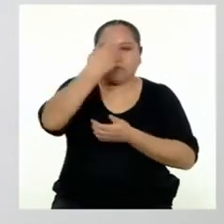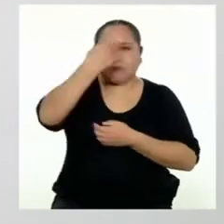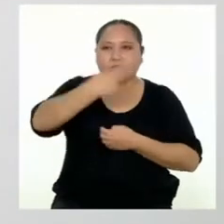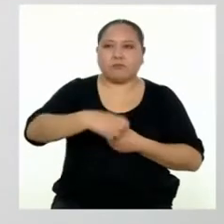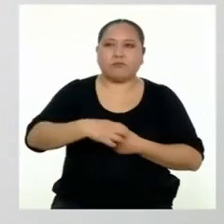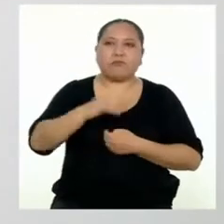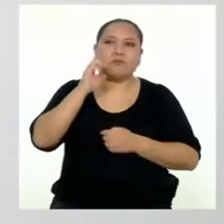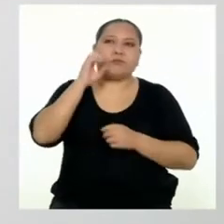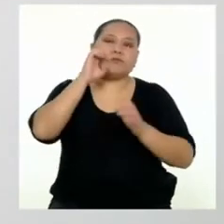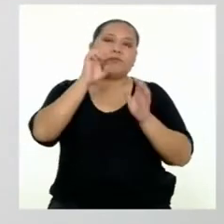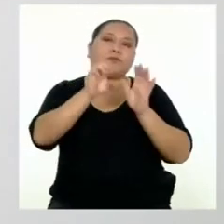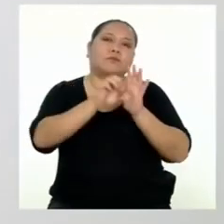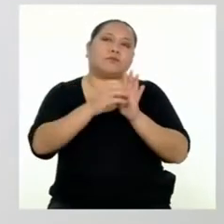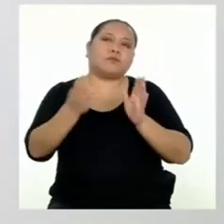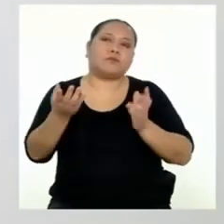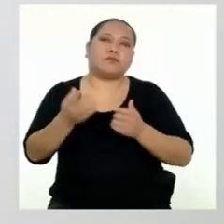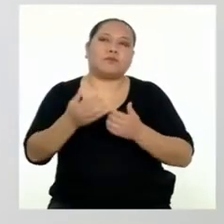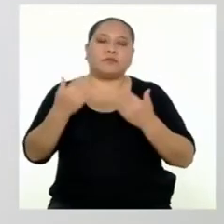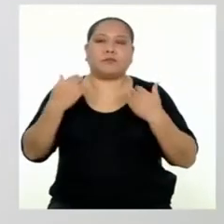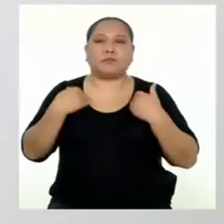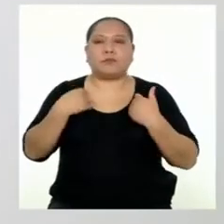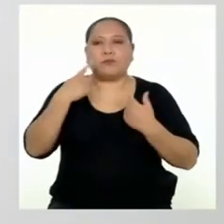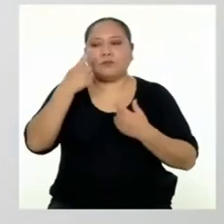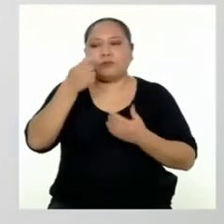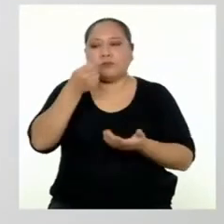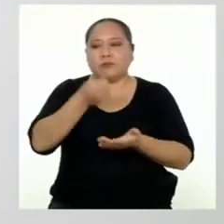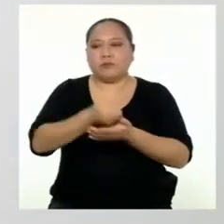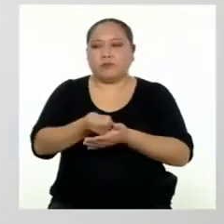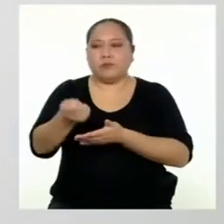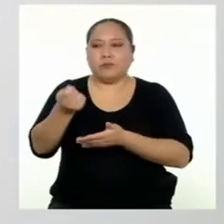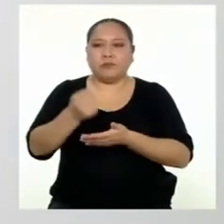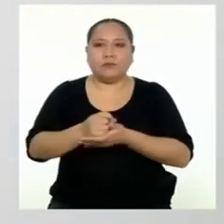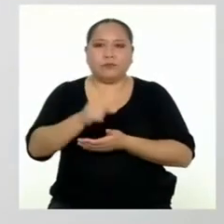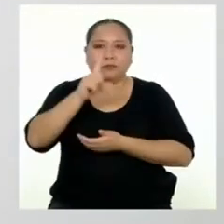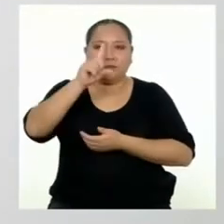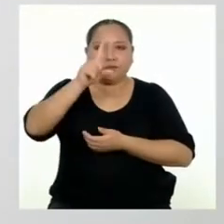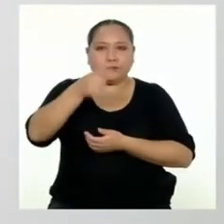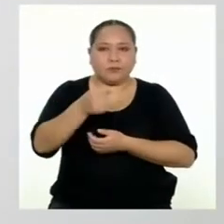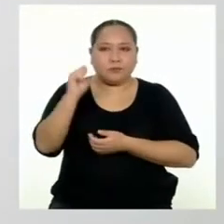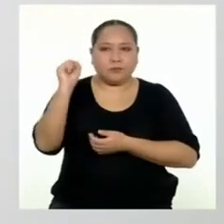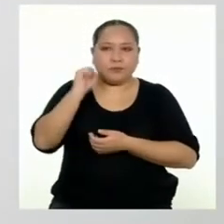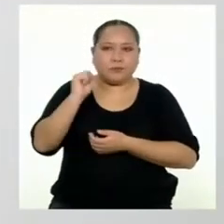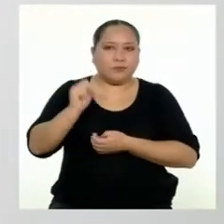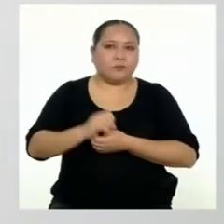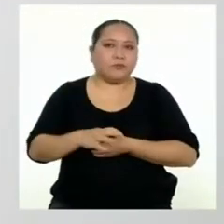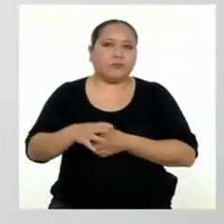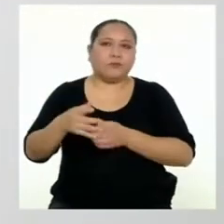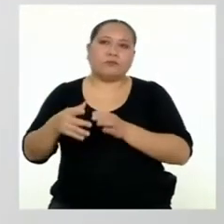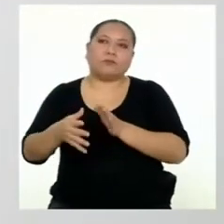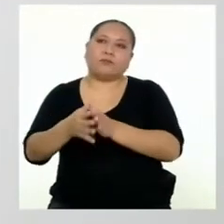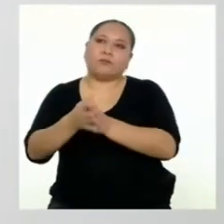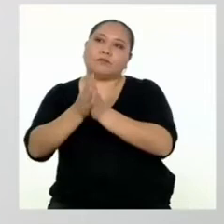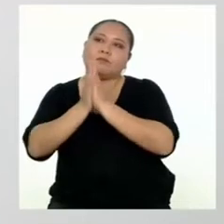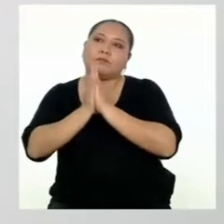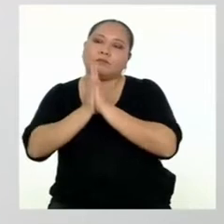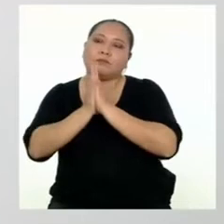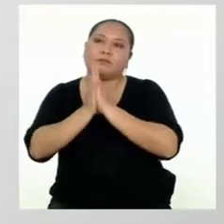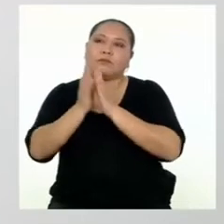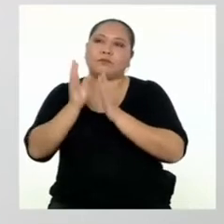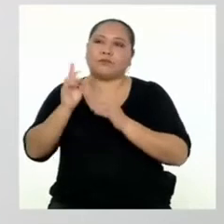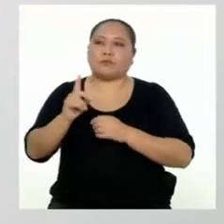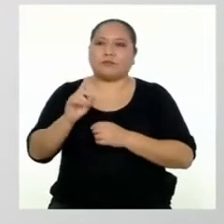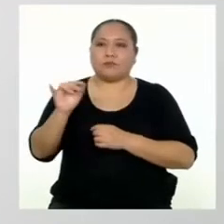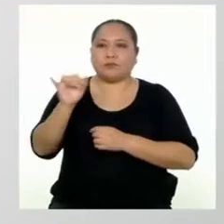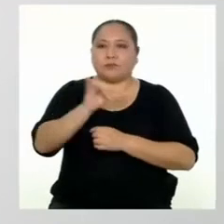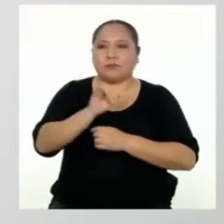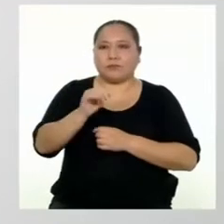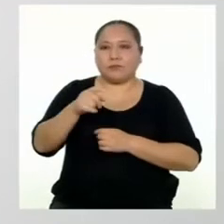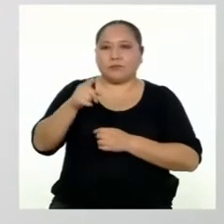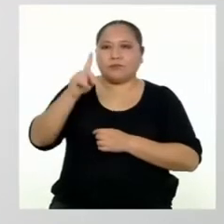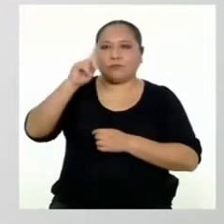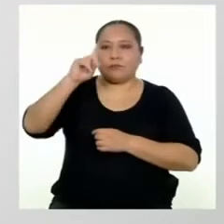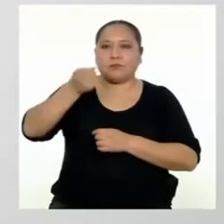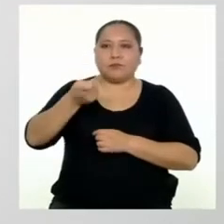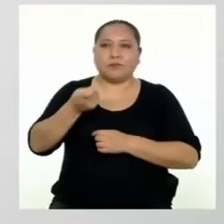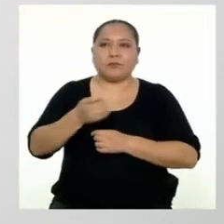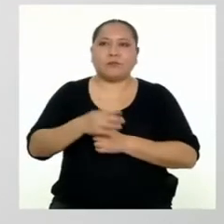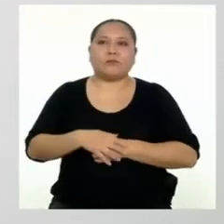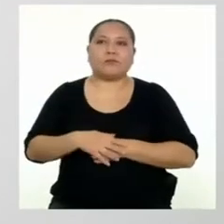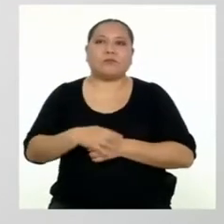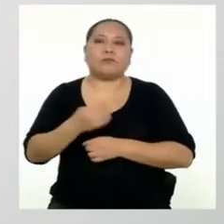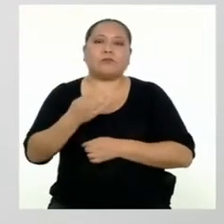Por ejemplo, si tenemos un ingreso de mil soles y pedimos prestado el mismo monto,